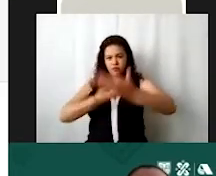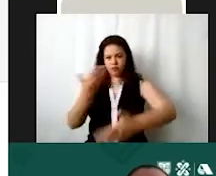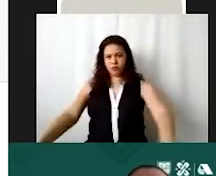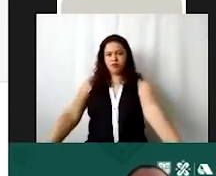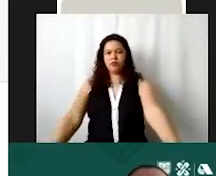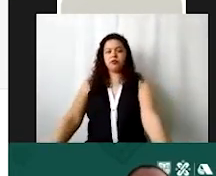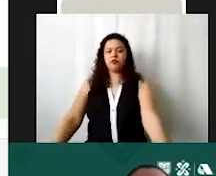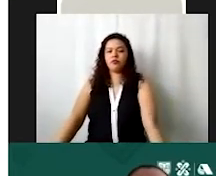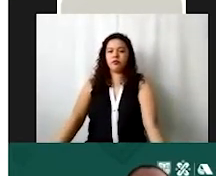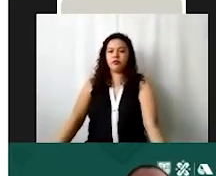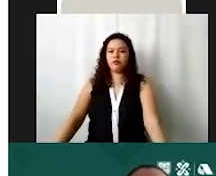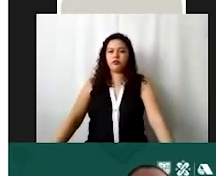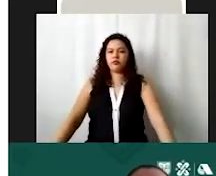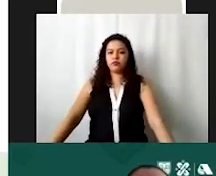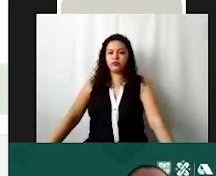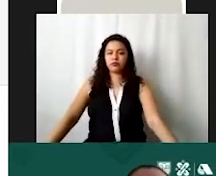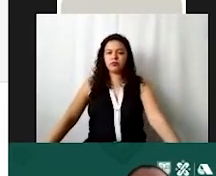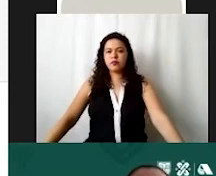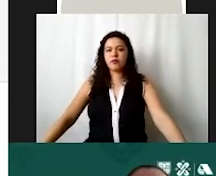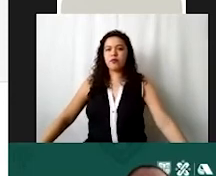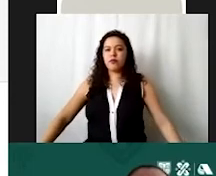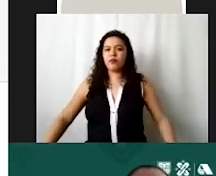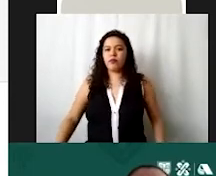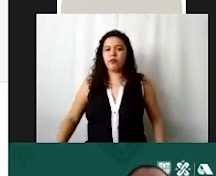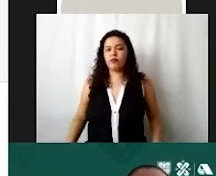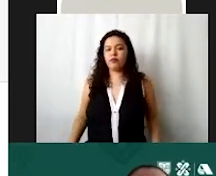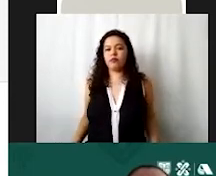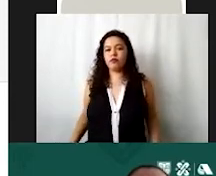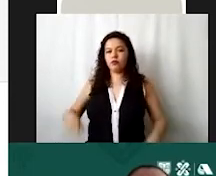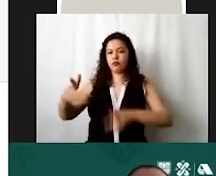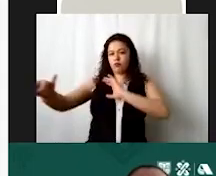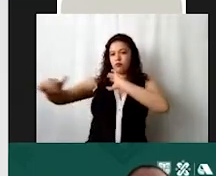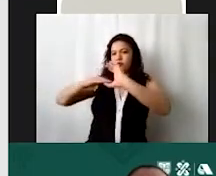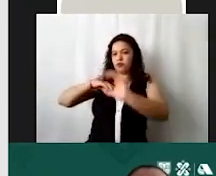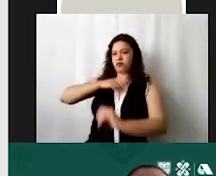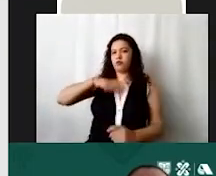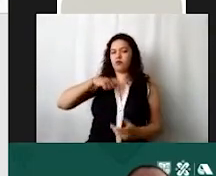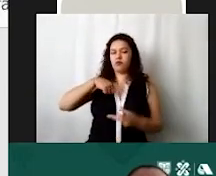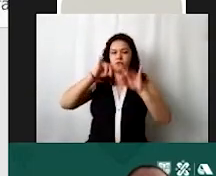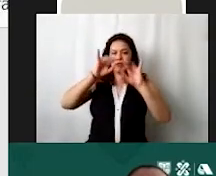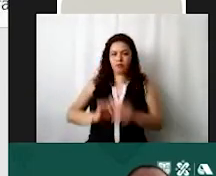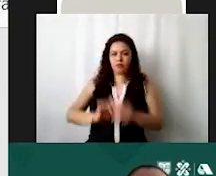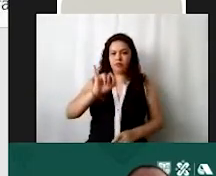esta es la proyección anual de servicios que nos tienen que mandar mira que es lo que capturaron con Yasmín